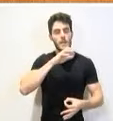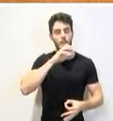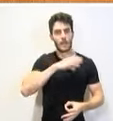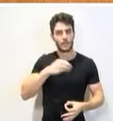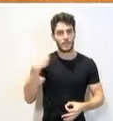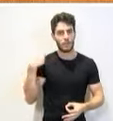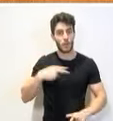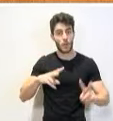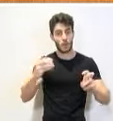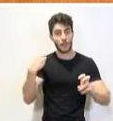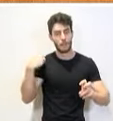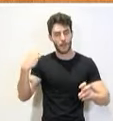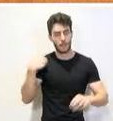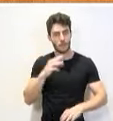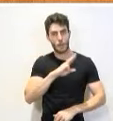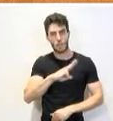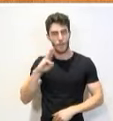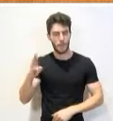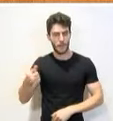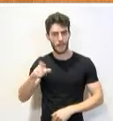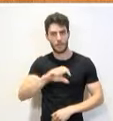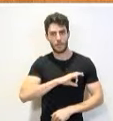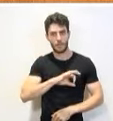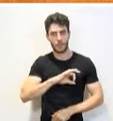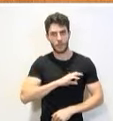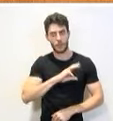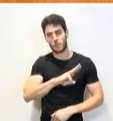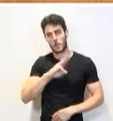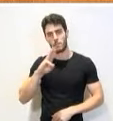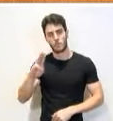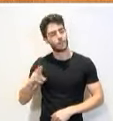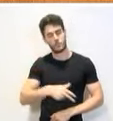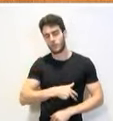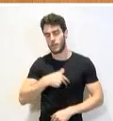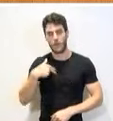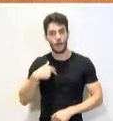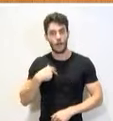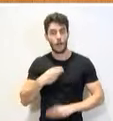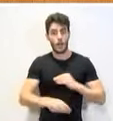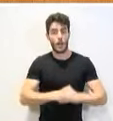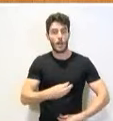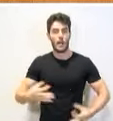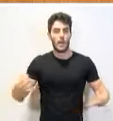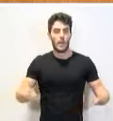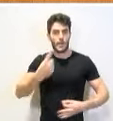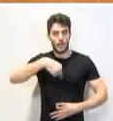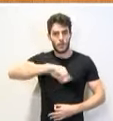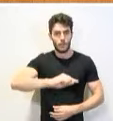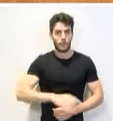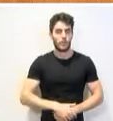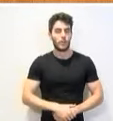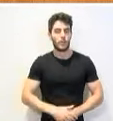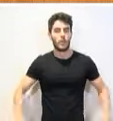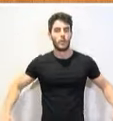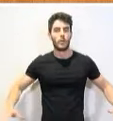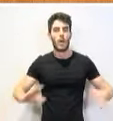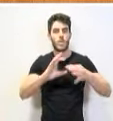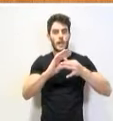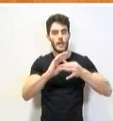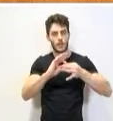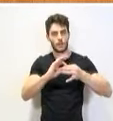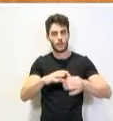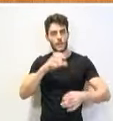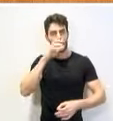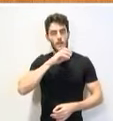Eso, señores del Partido Popular y señoras del Partido Popular, es lo que tenían que haber hecho ustedes. Conciliar todos esos